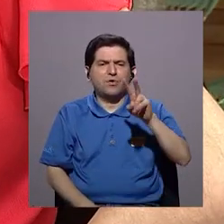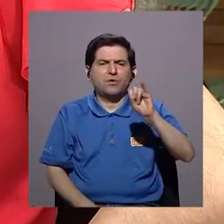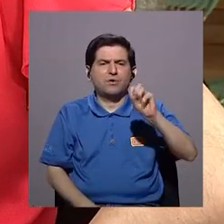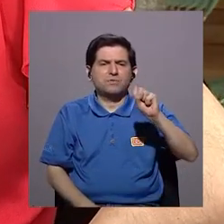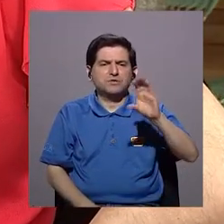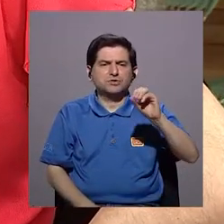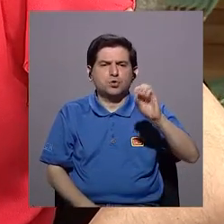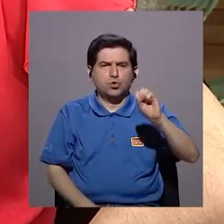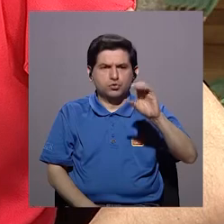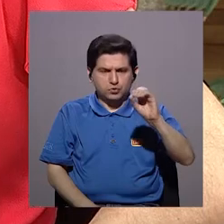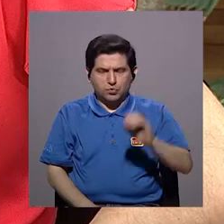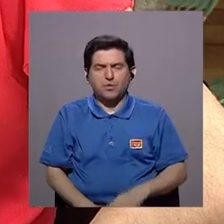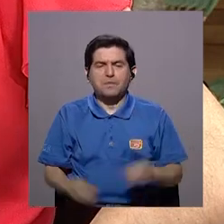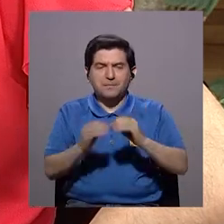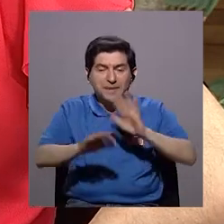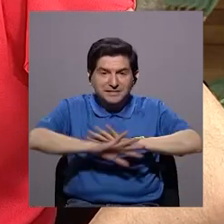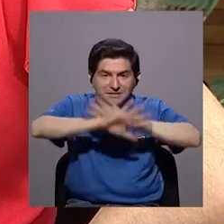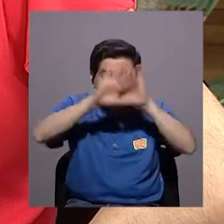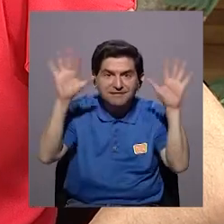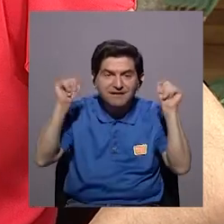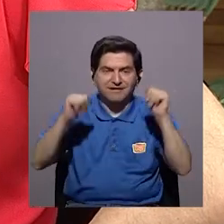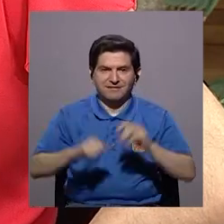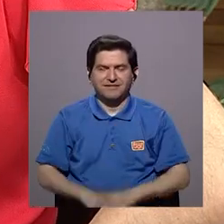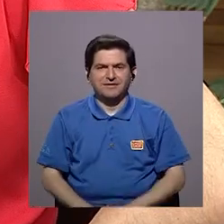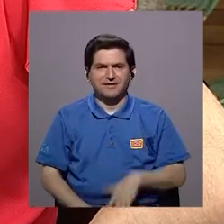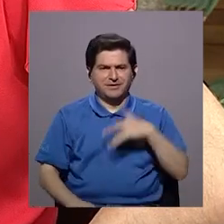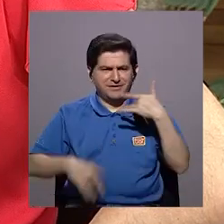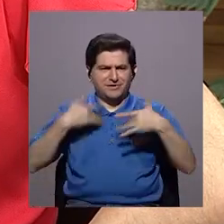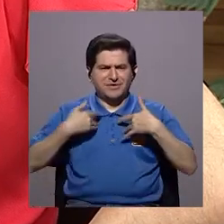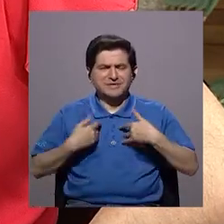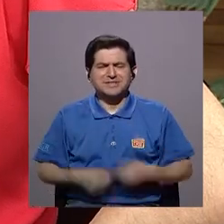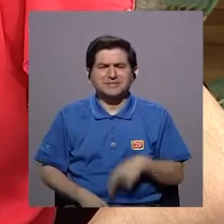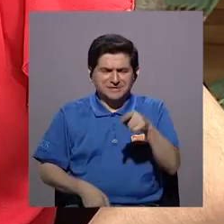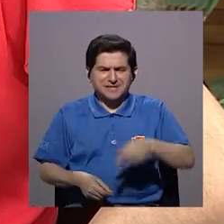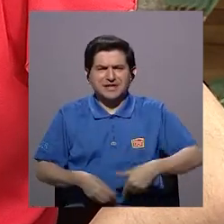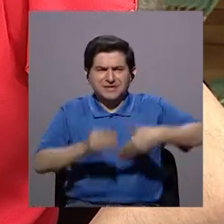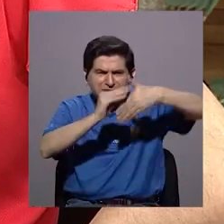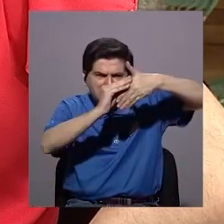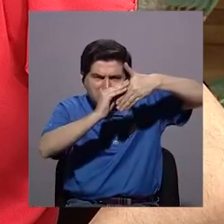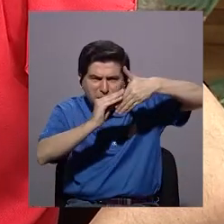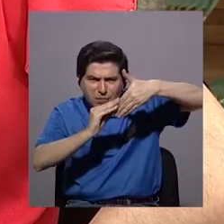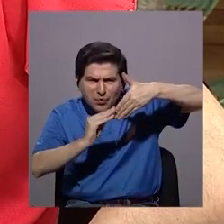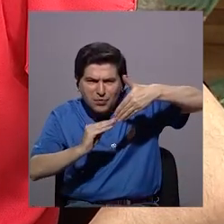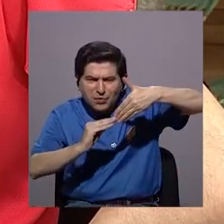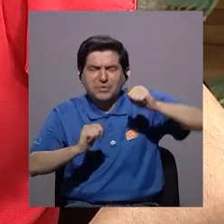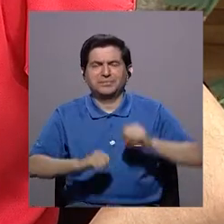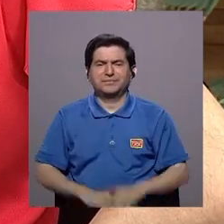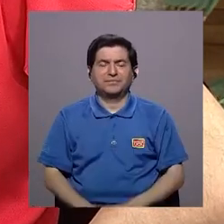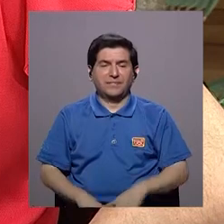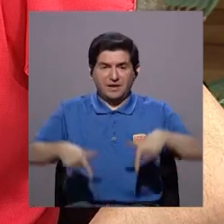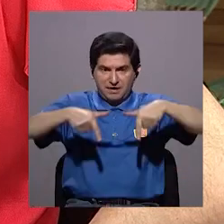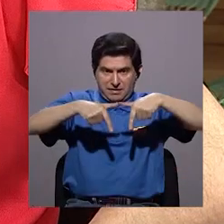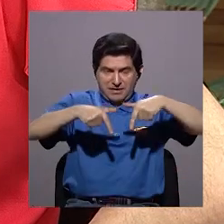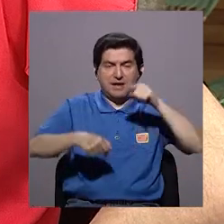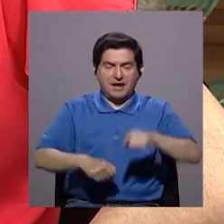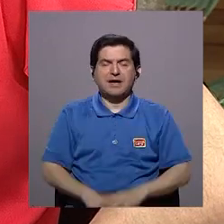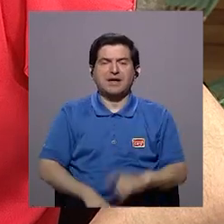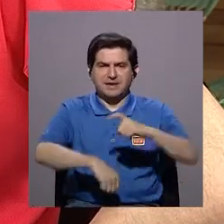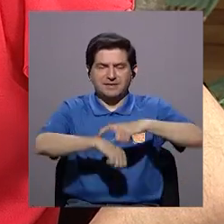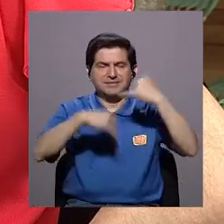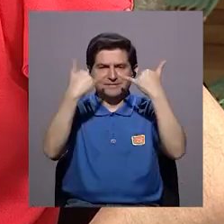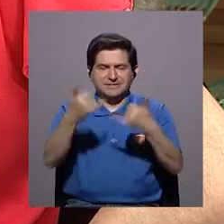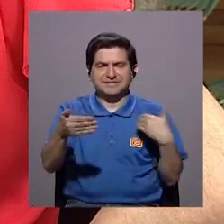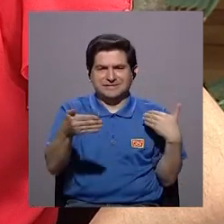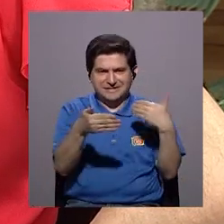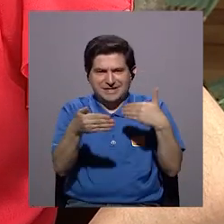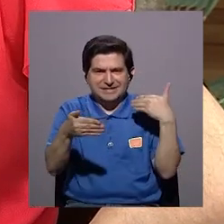viscoso, más claro, y se siente resbalosidad en el área genital o en la vulva. Esos son los días donde